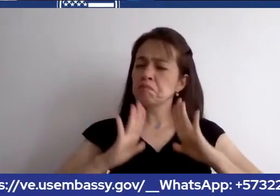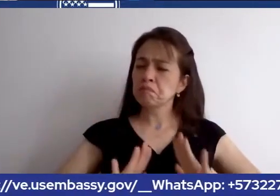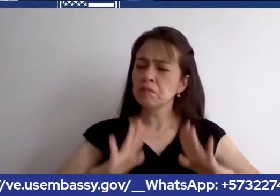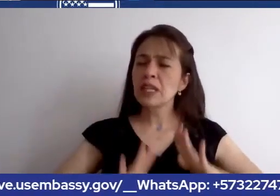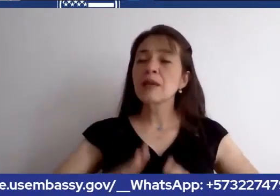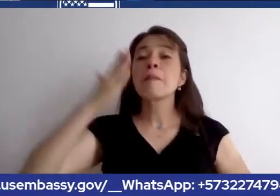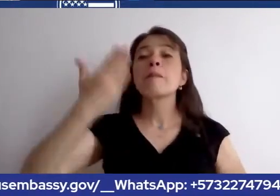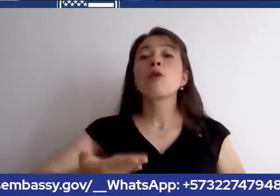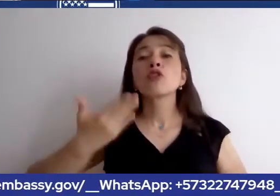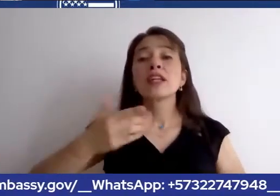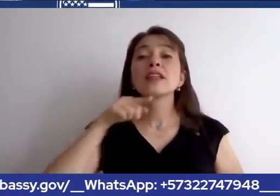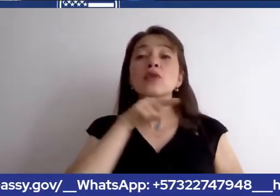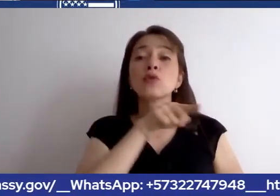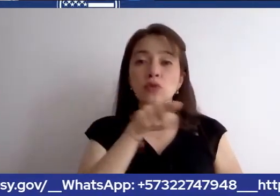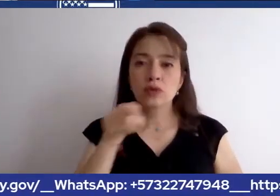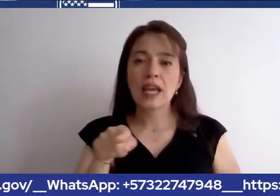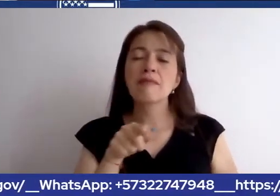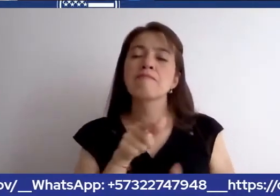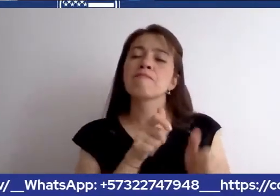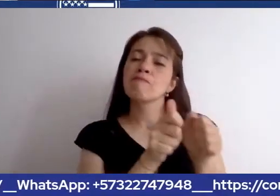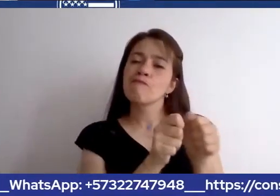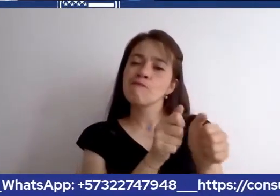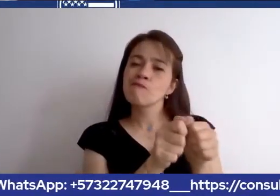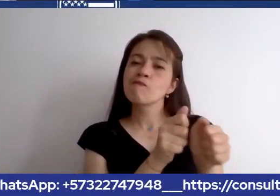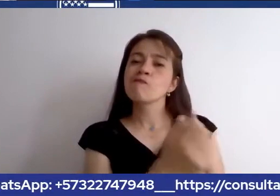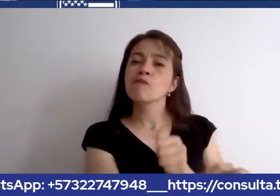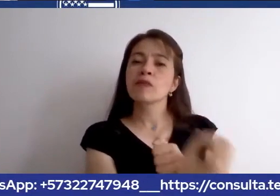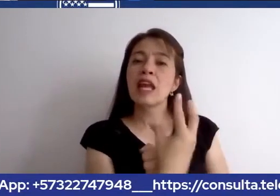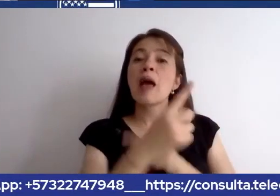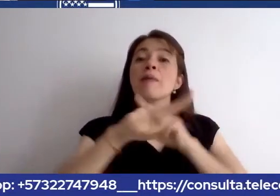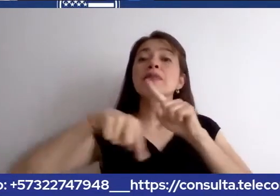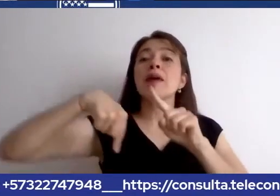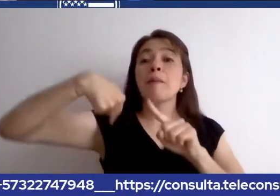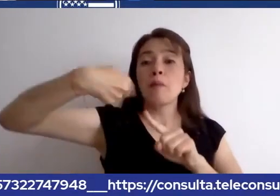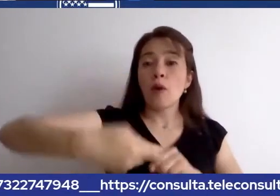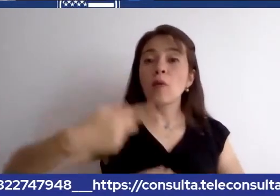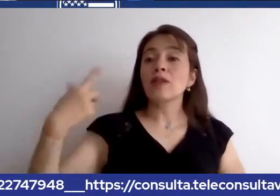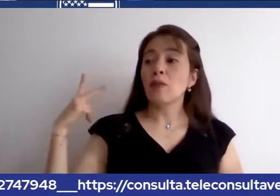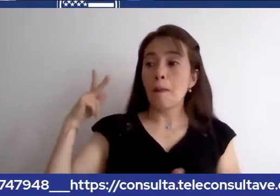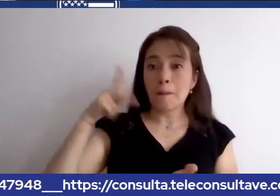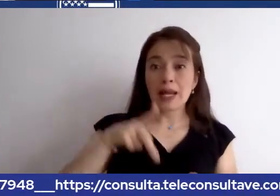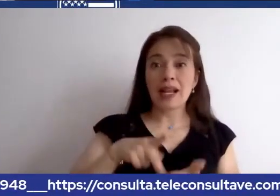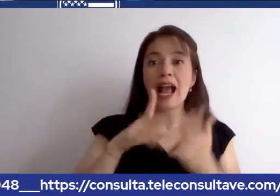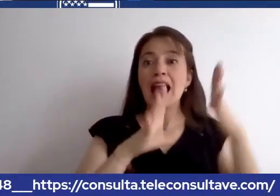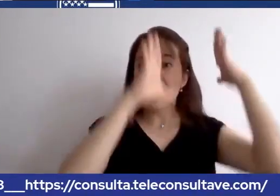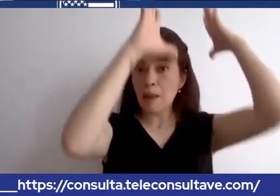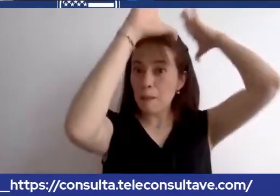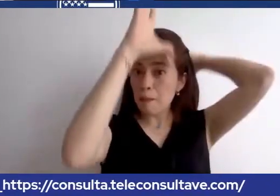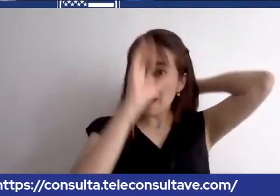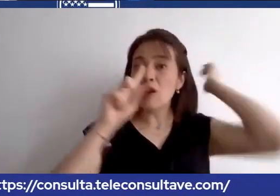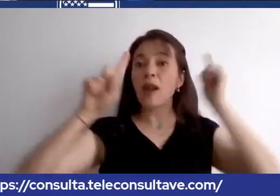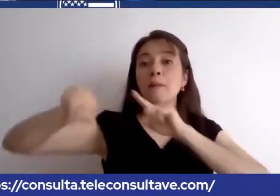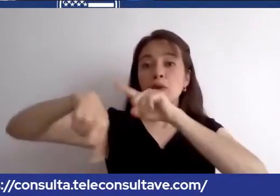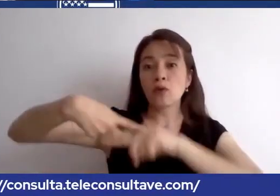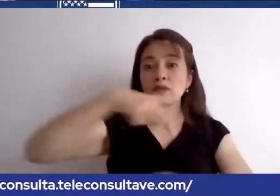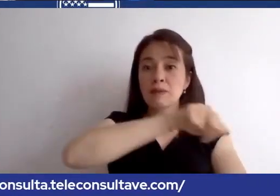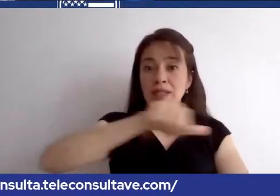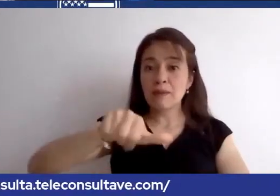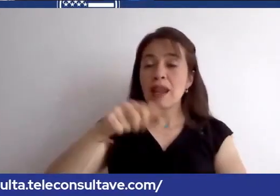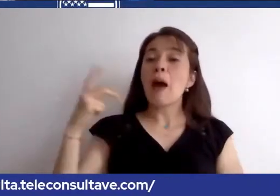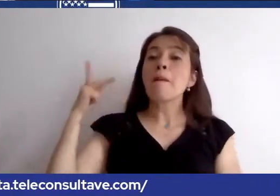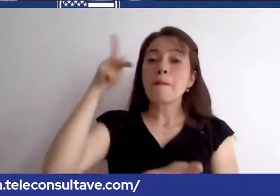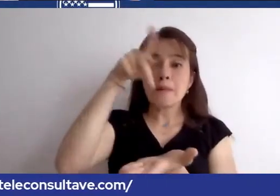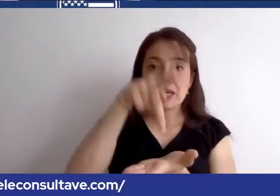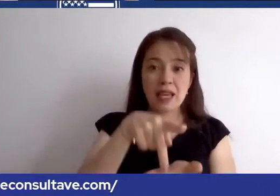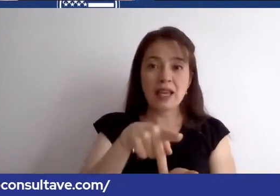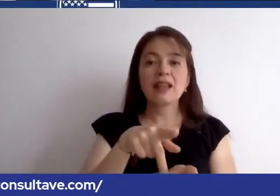importantes políticas y económicas para cuando nuestro embajador james story regresa la semana que viene muchas gracias por